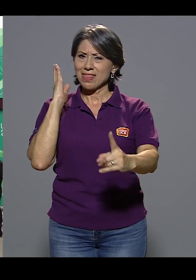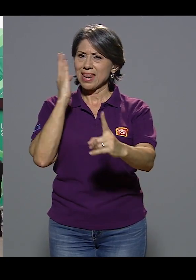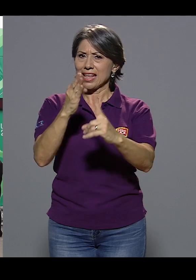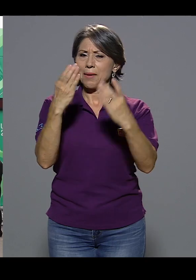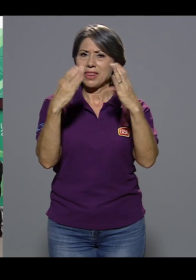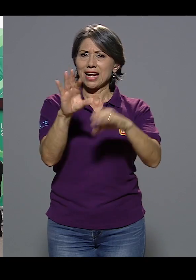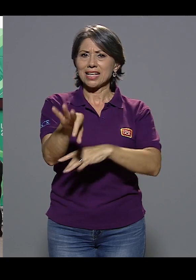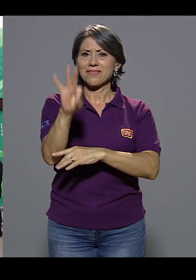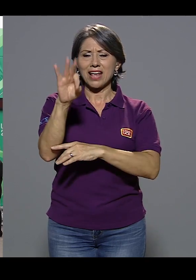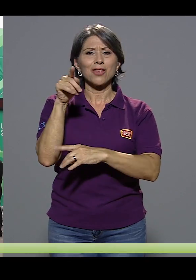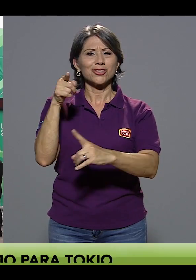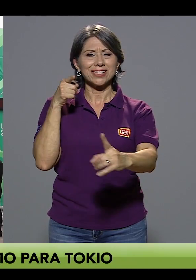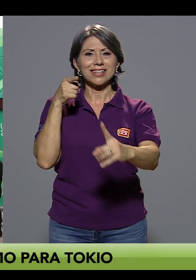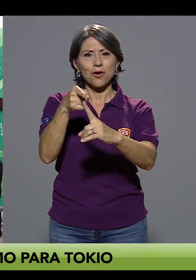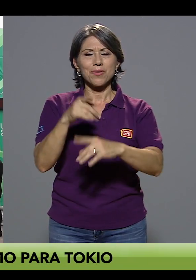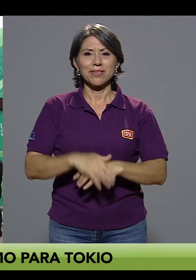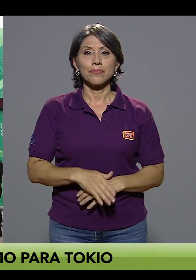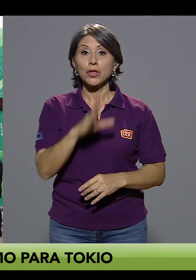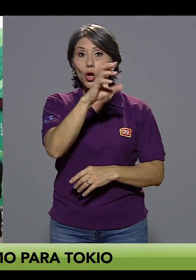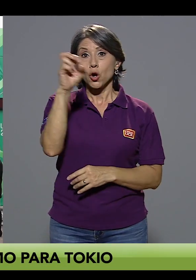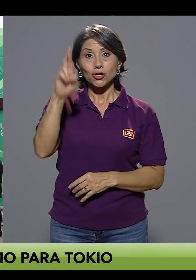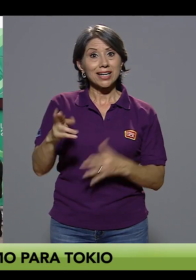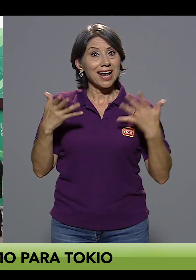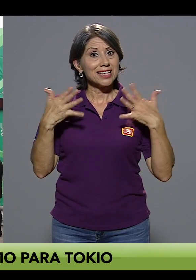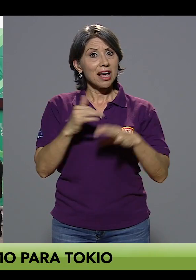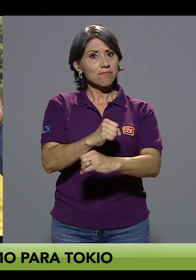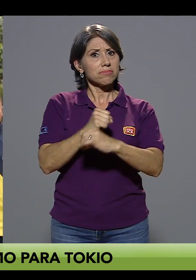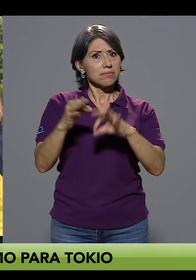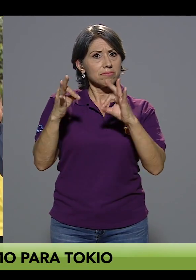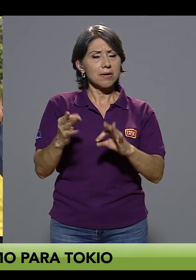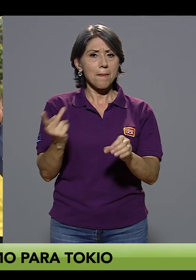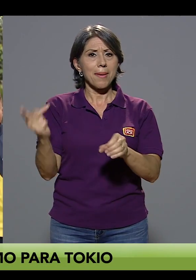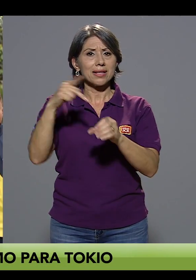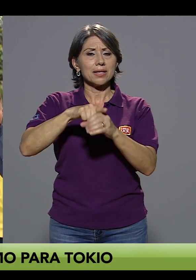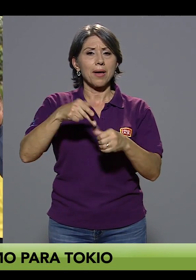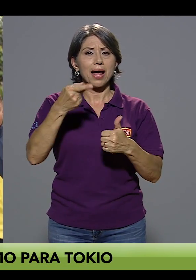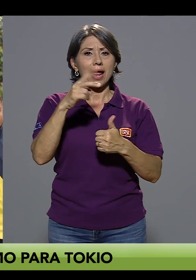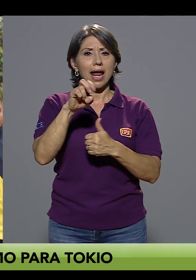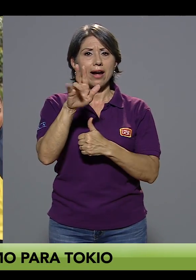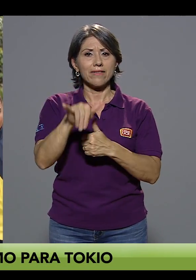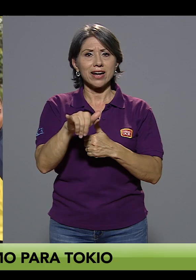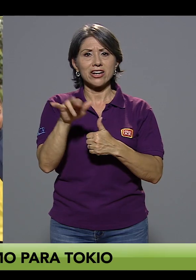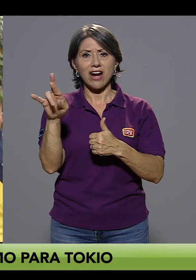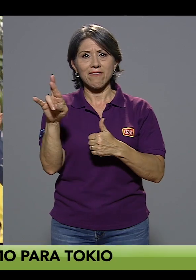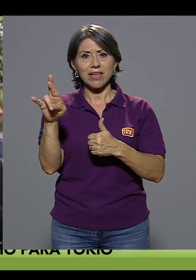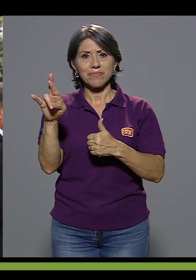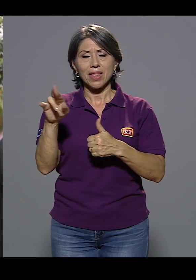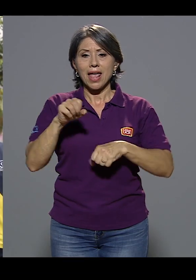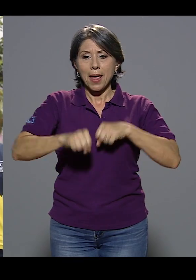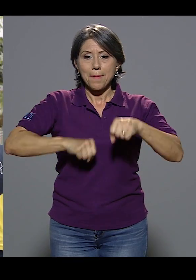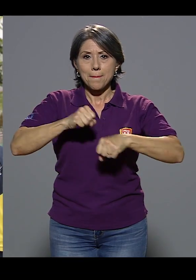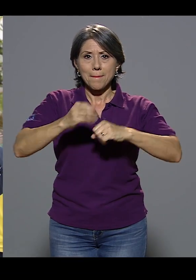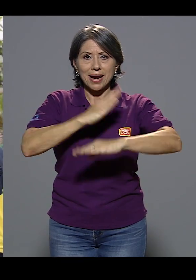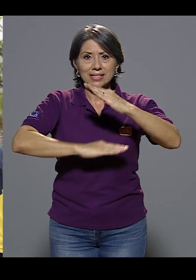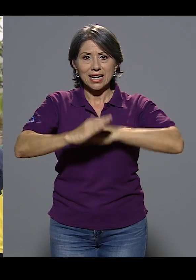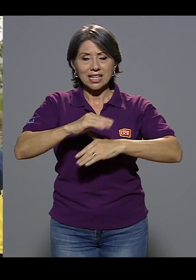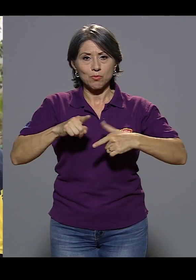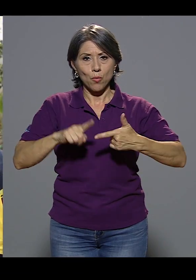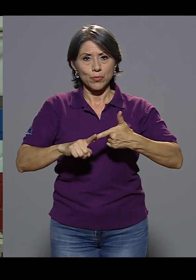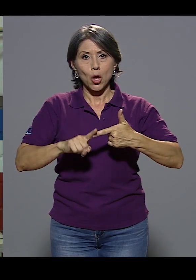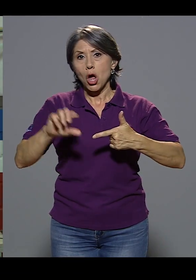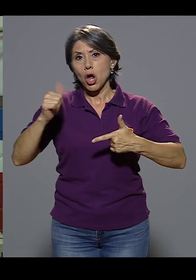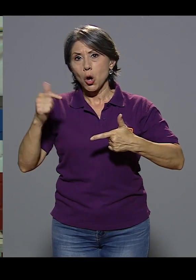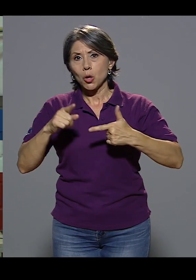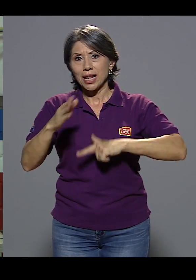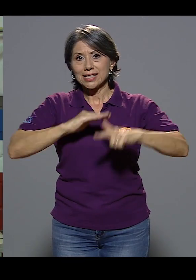directamente, que ese es como el objetivo. Costa Rica ya tiene asegurada la participación de Henry Rave en paraciclismo. Mientras en otras